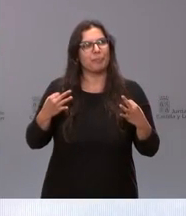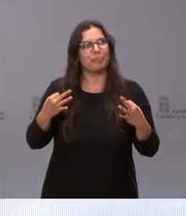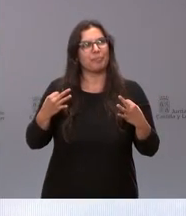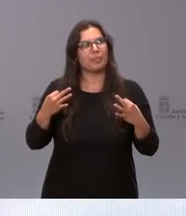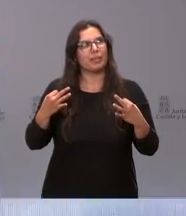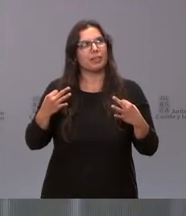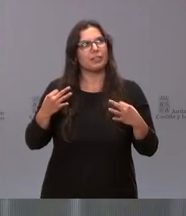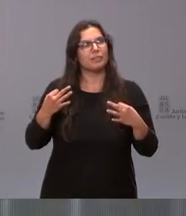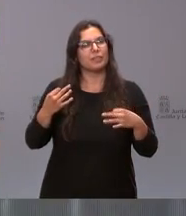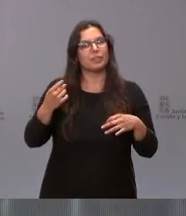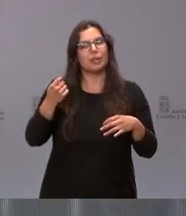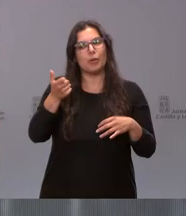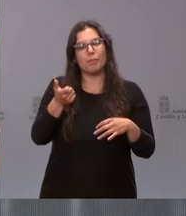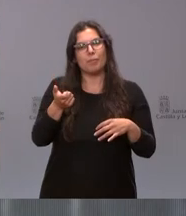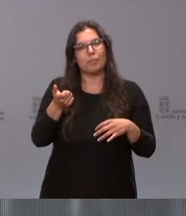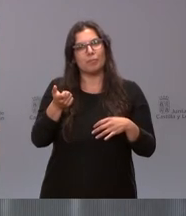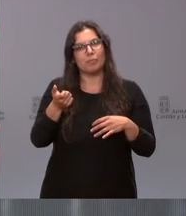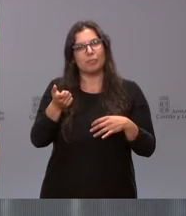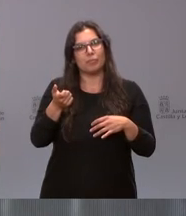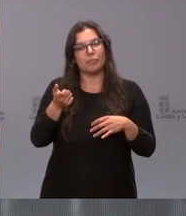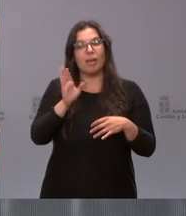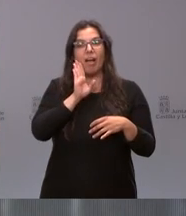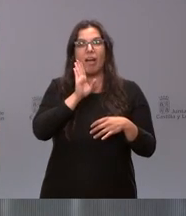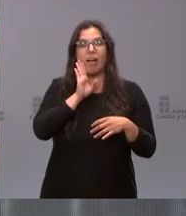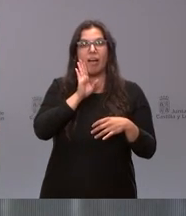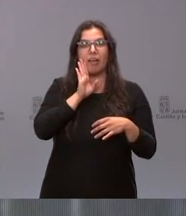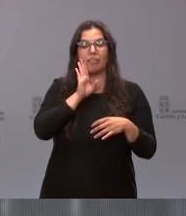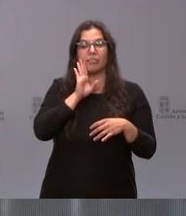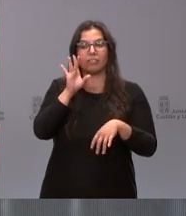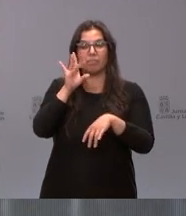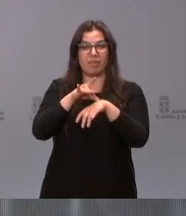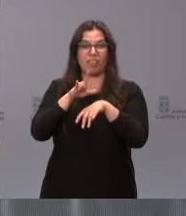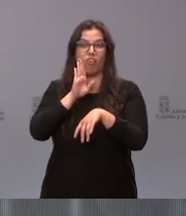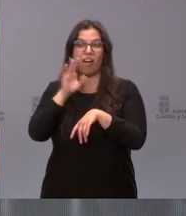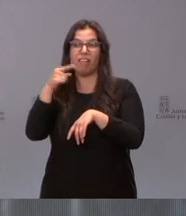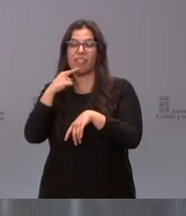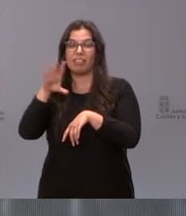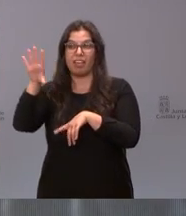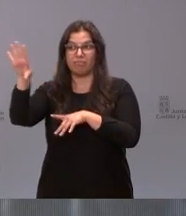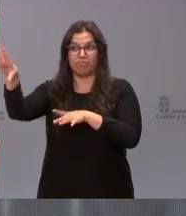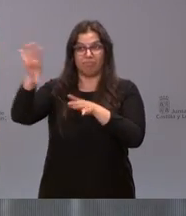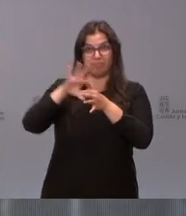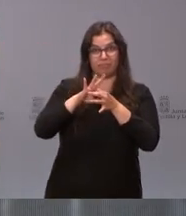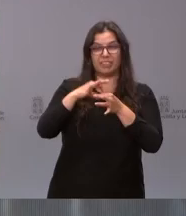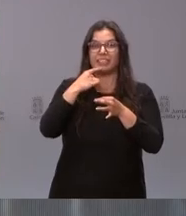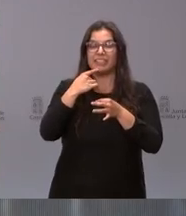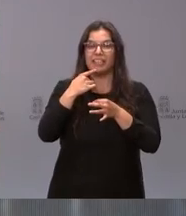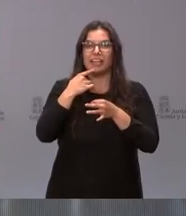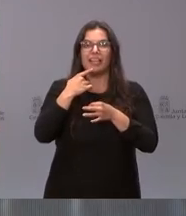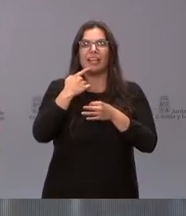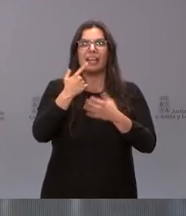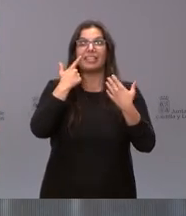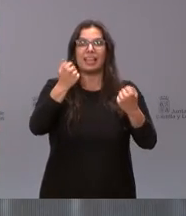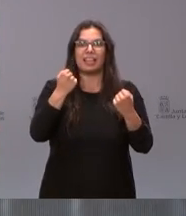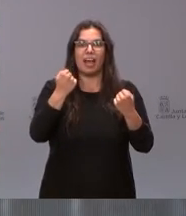enganchar las palabras del doctor de la Gándara cuando dice esa sanidad humanotécnica